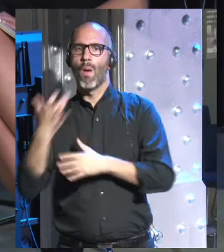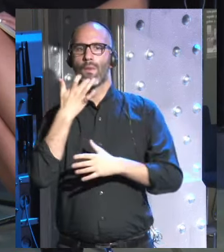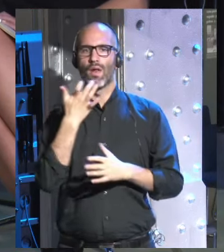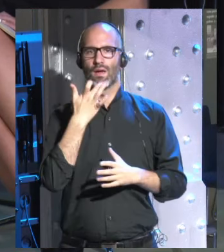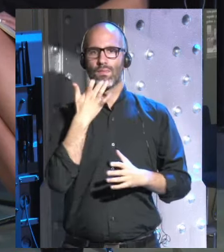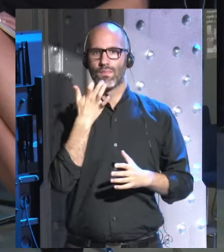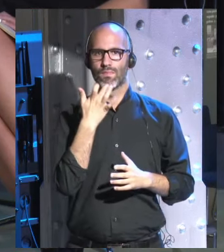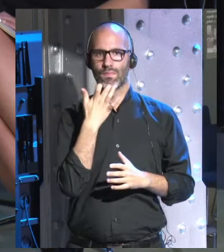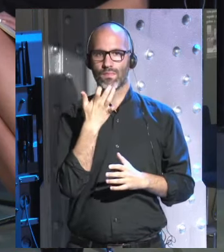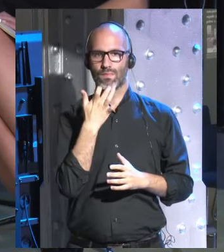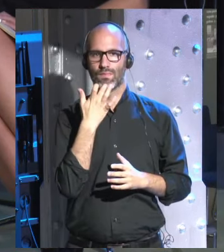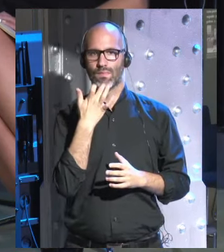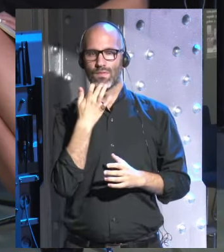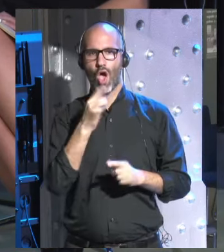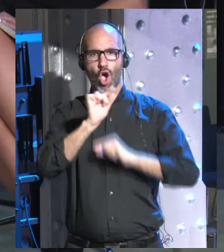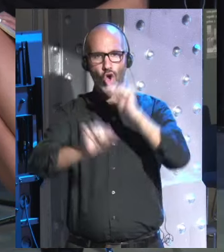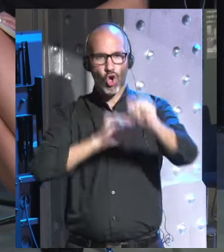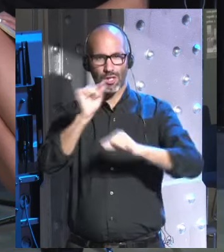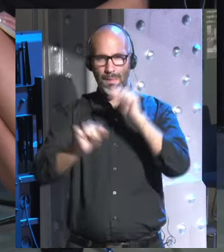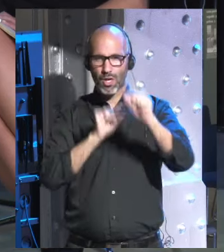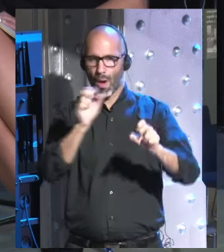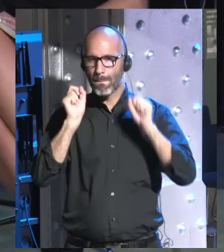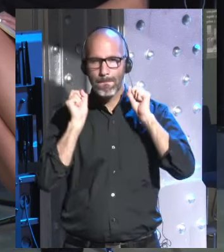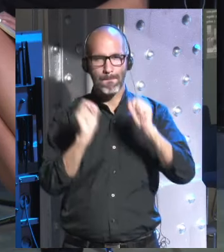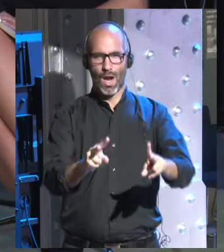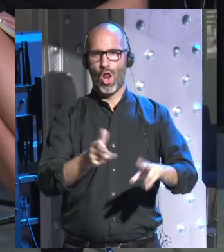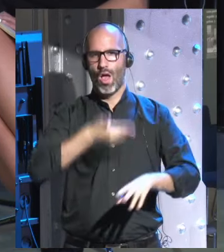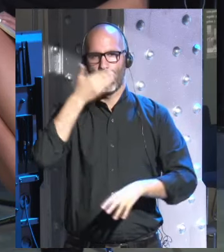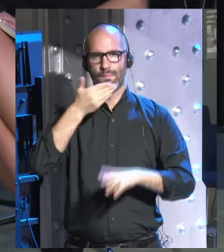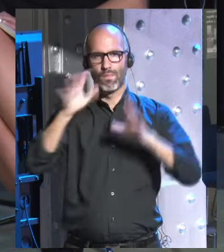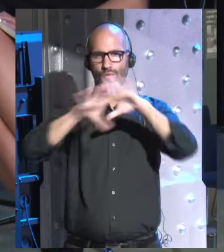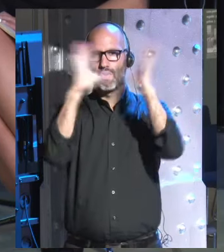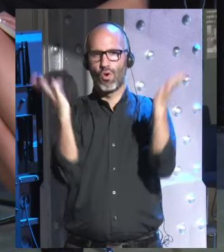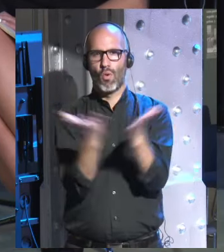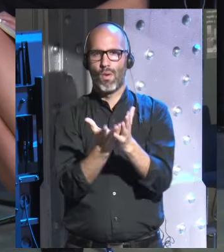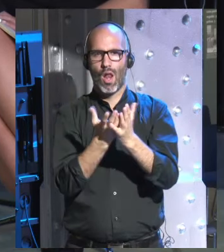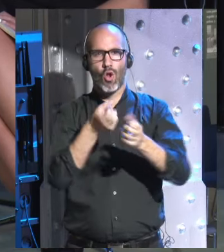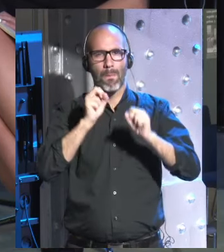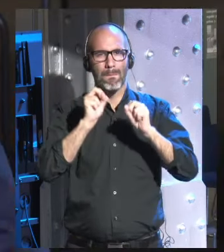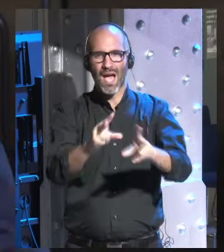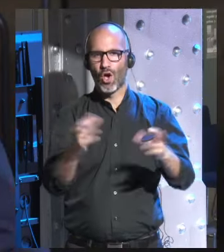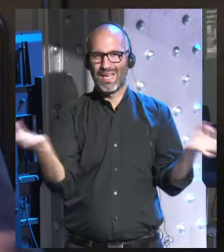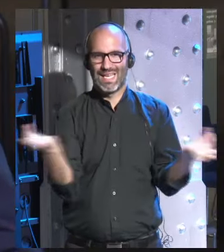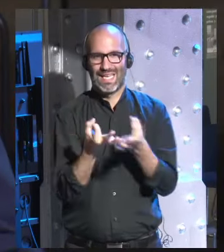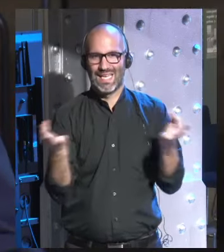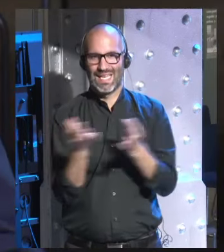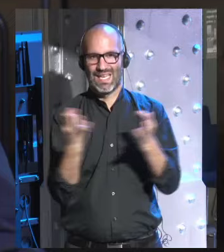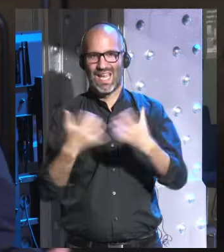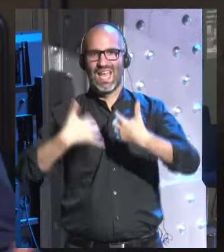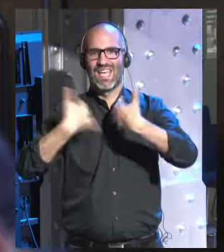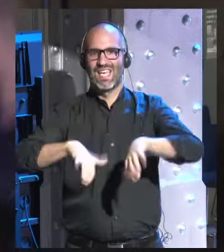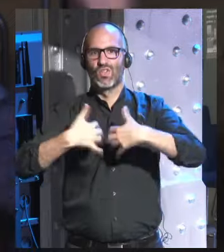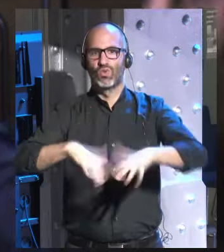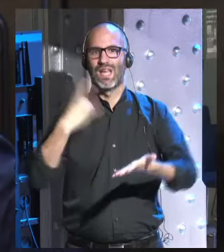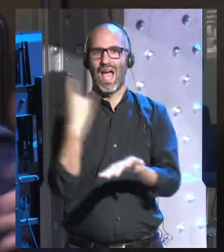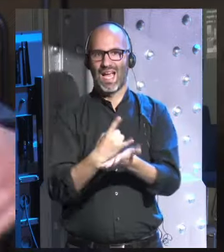peores fuentes de contaminación y de calentamiento global hoy en día es la industria de